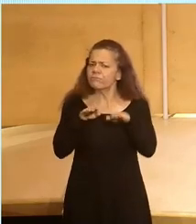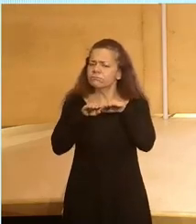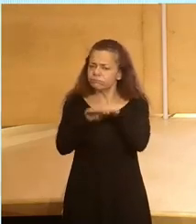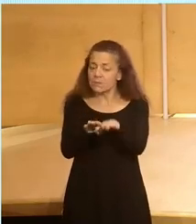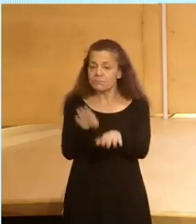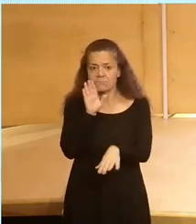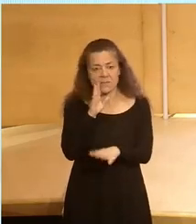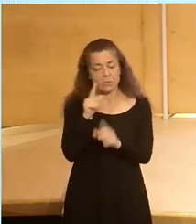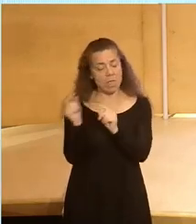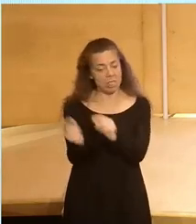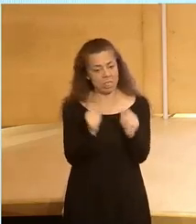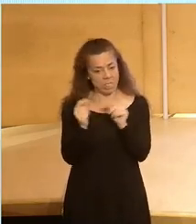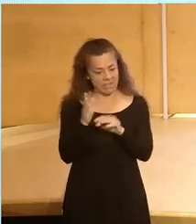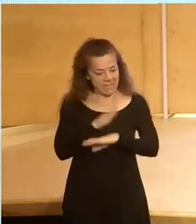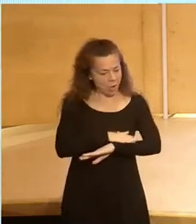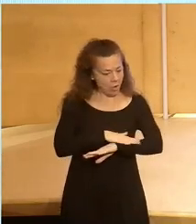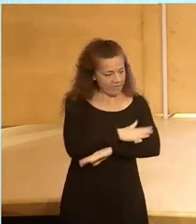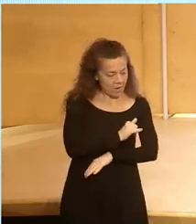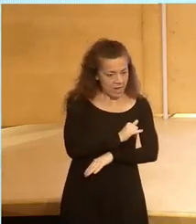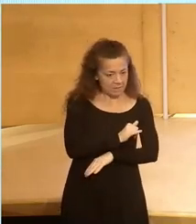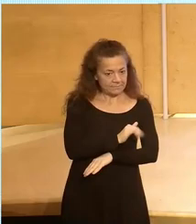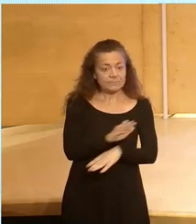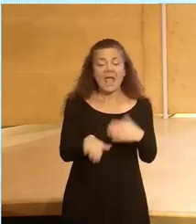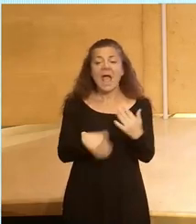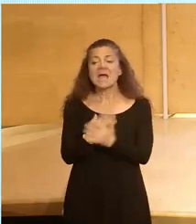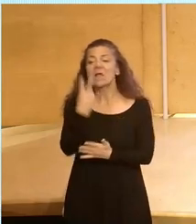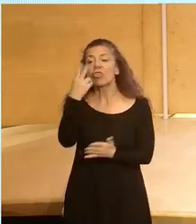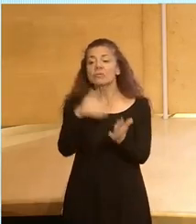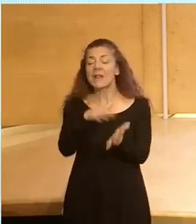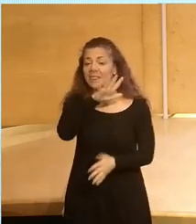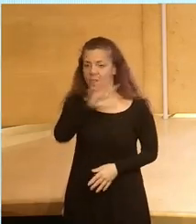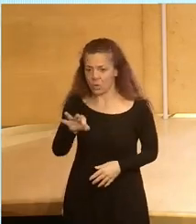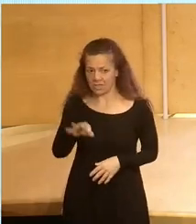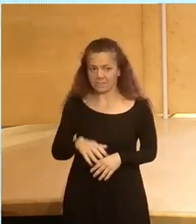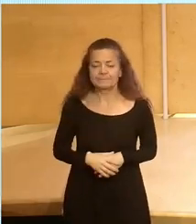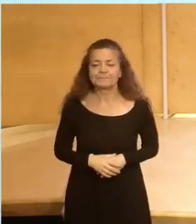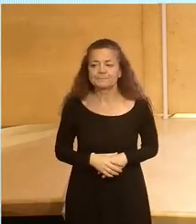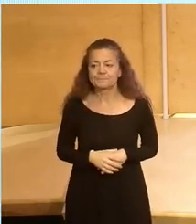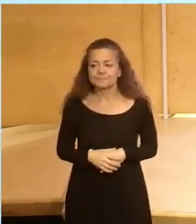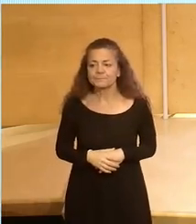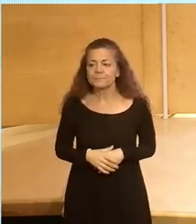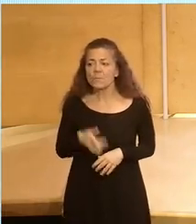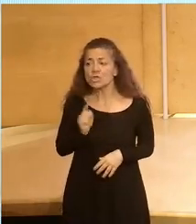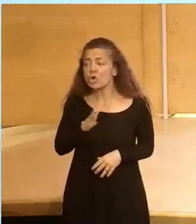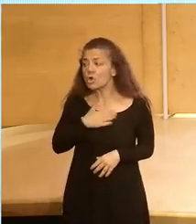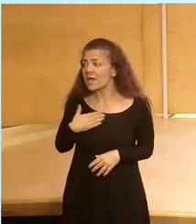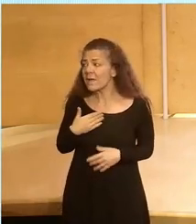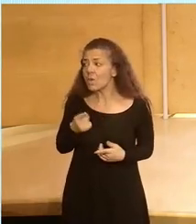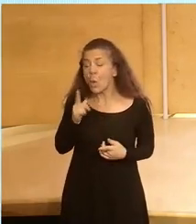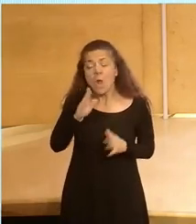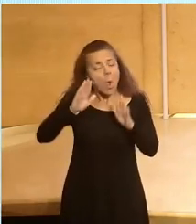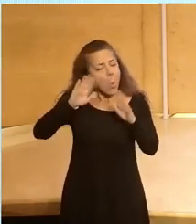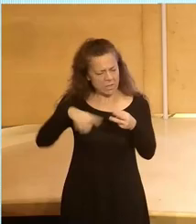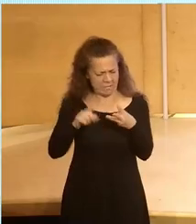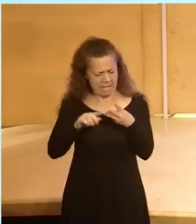con el propio debate que hemos lanzado desde el gobierno hasta el 2050 y solo quería dejar con una última